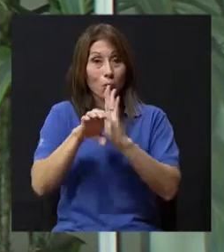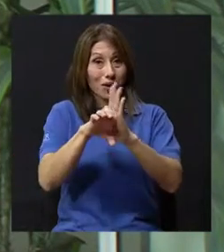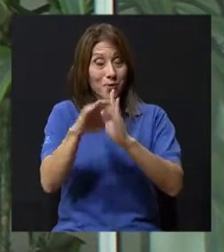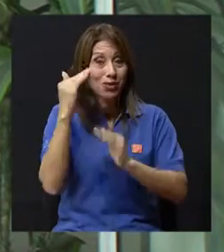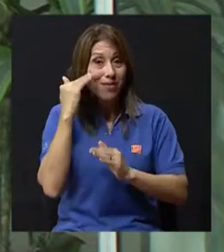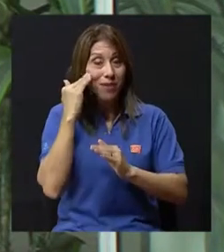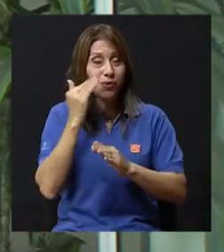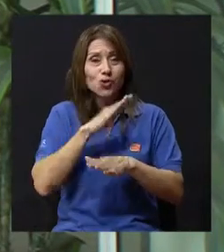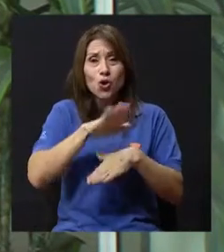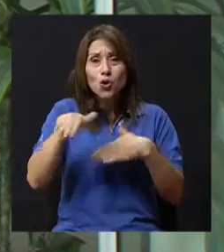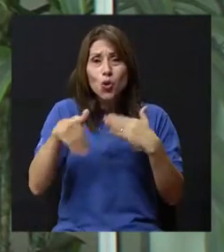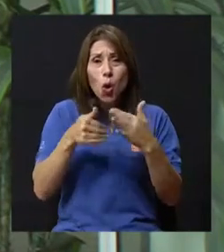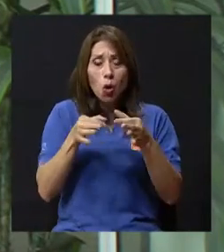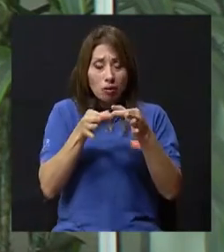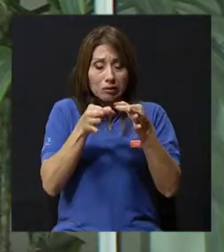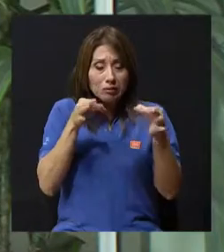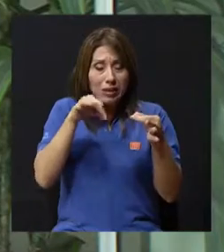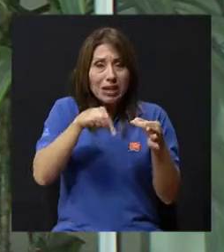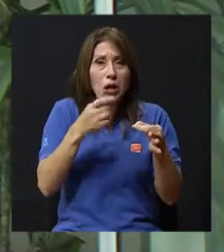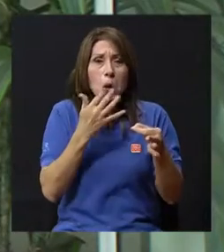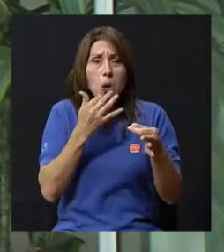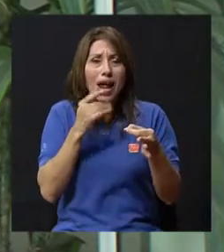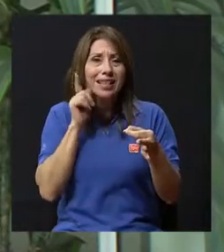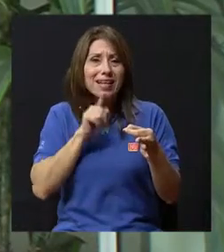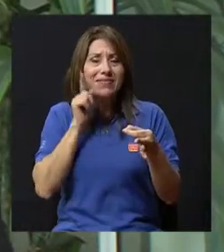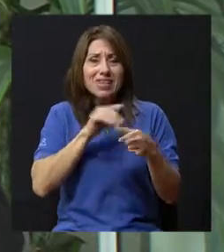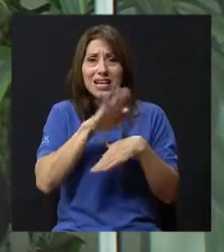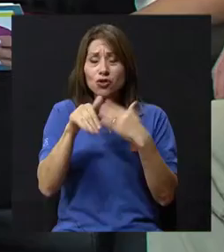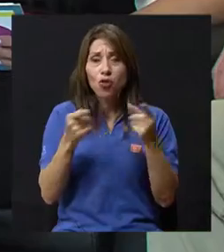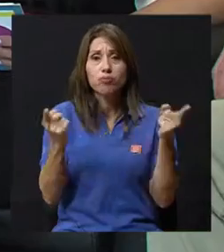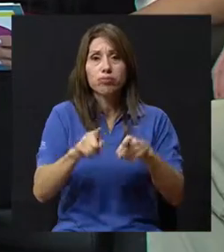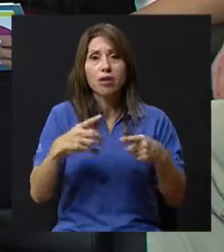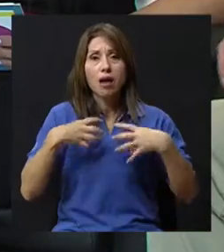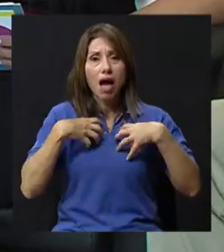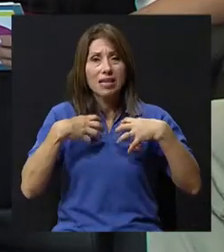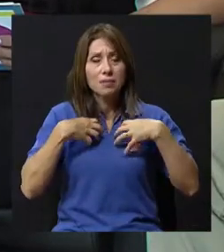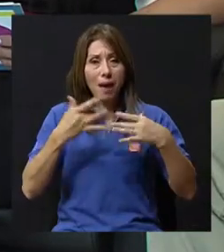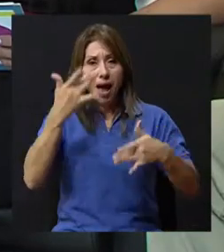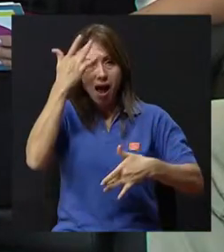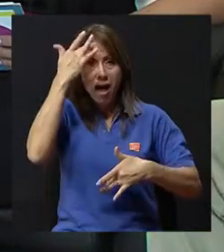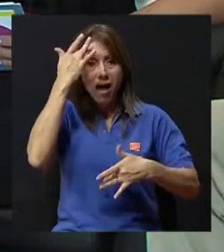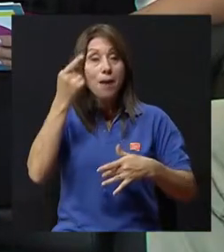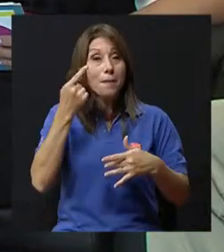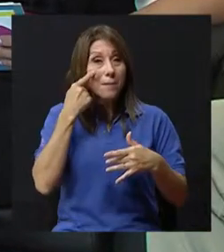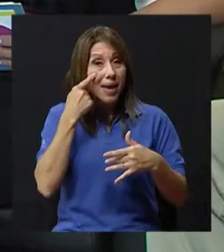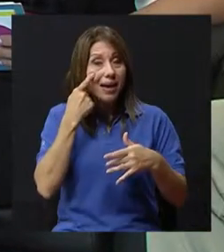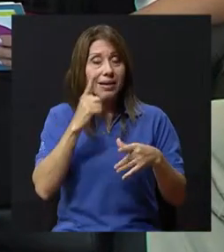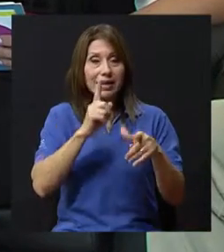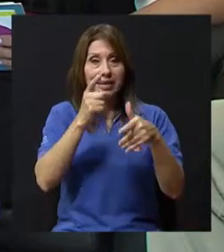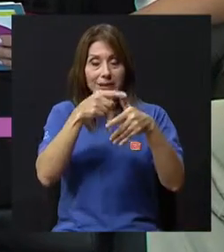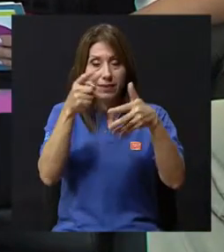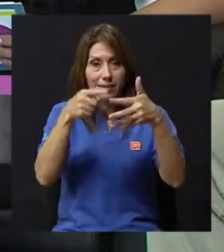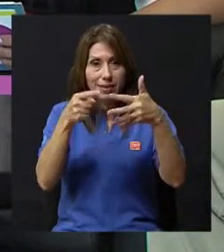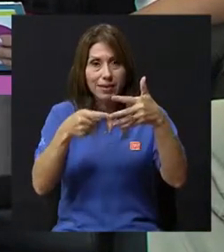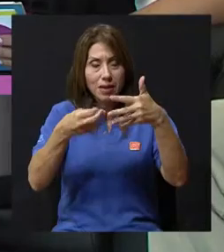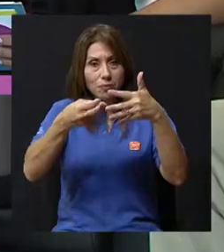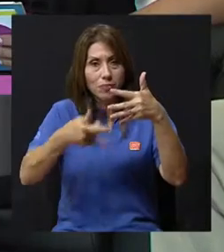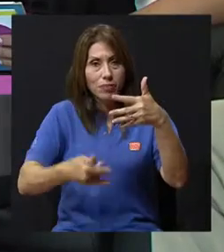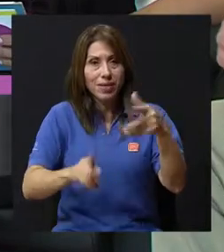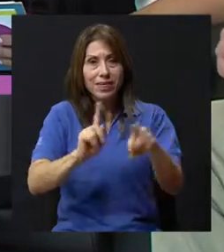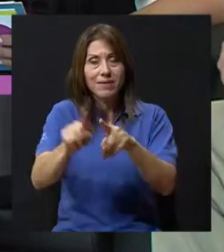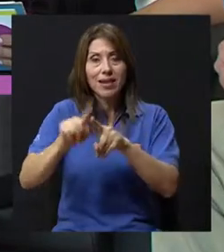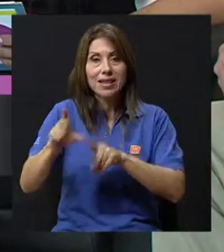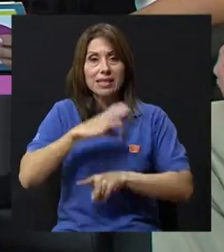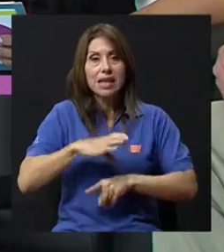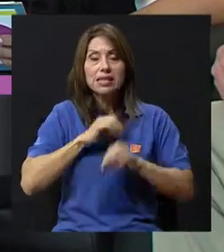colorantes artificiales y todo eso, también provoca asma. O sea, vean ustedes que son una gama de factores que pueden desencadenar el